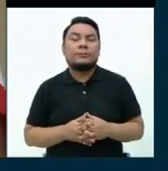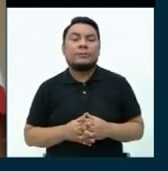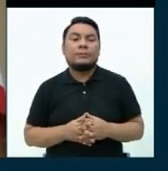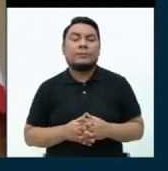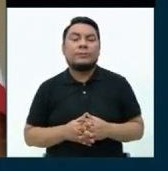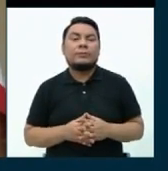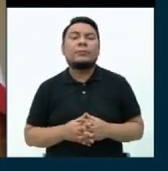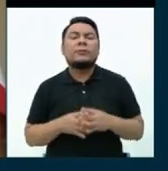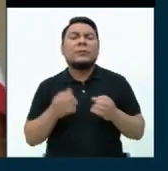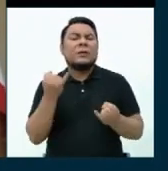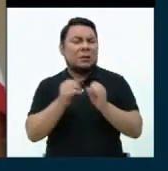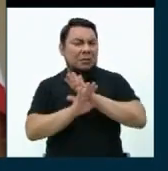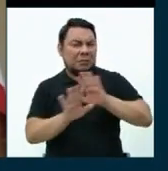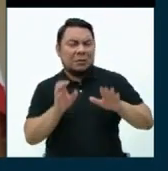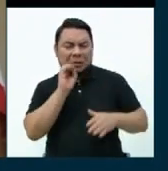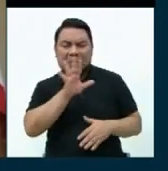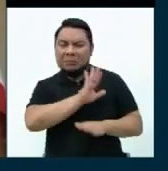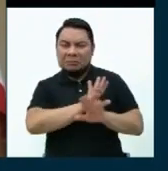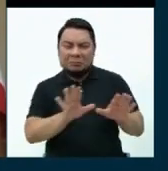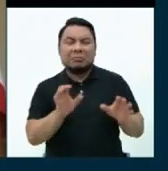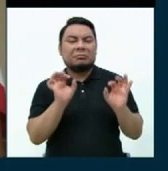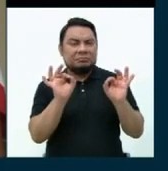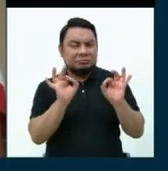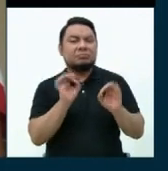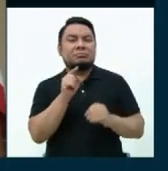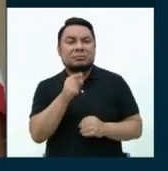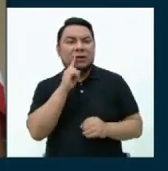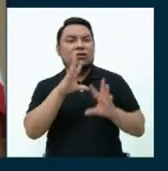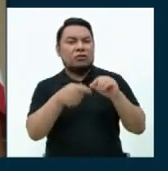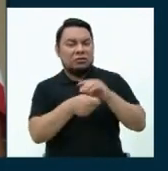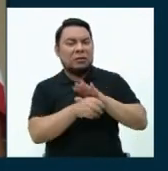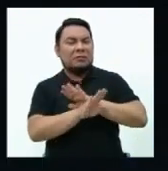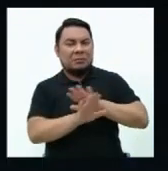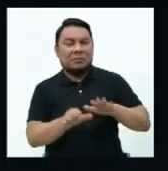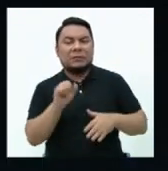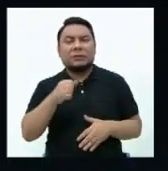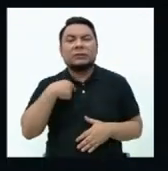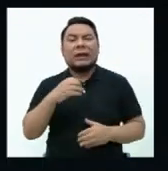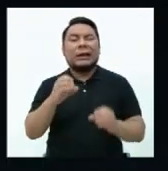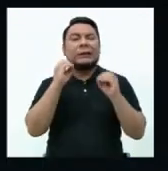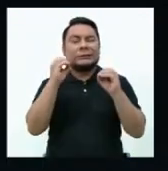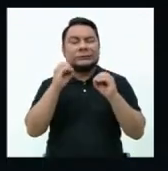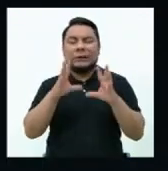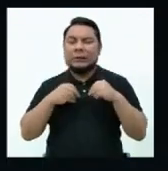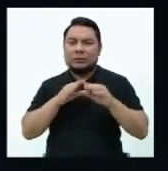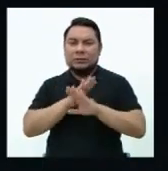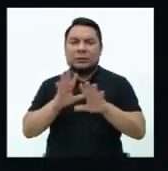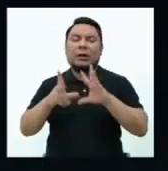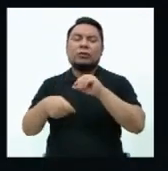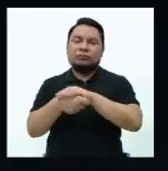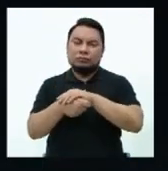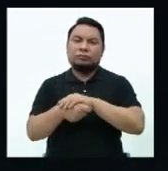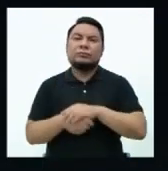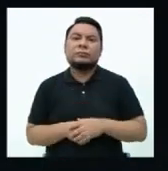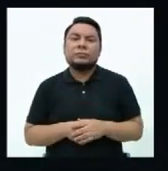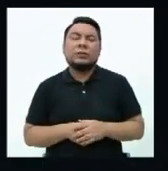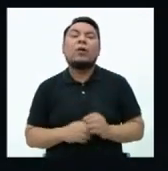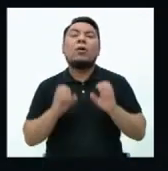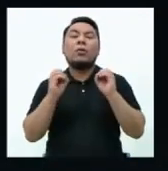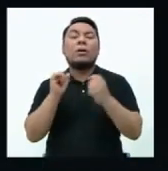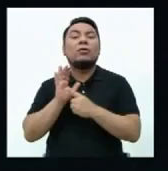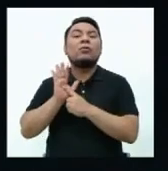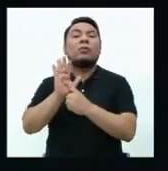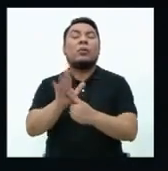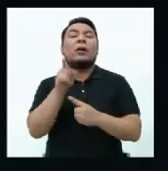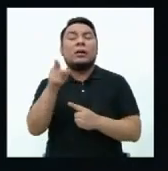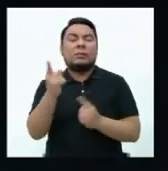Es concreto y conciso lo que tenía que decir con respecto a la corrupción. Nosotros tenemos cero tolerancia a la corrupción. Muy bien, momentos de presentarles